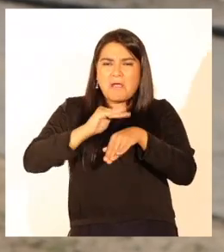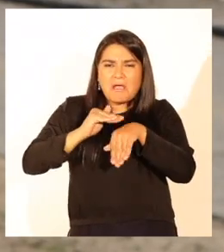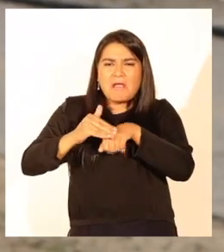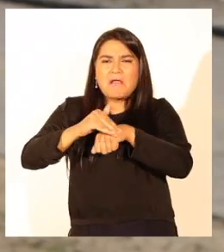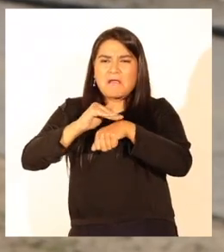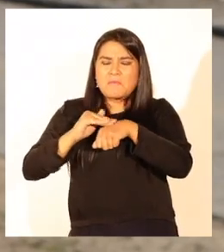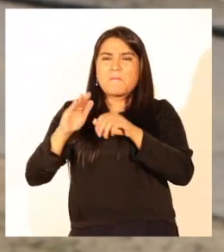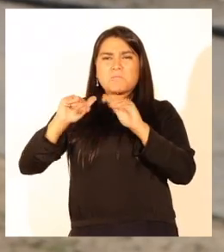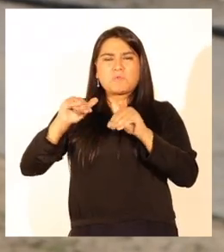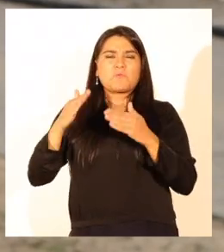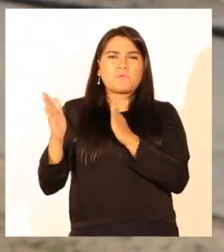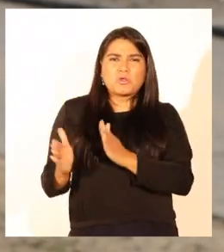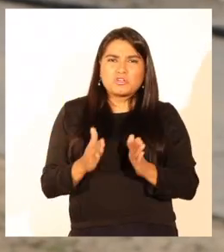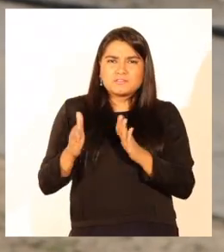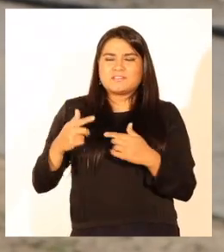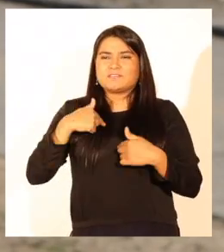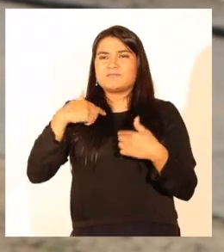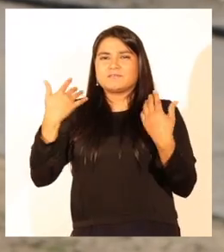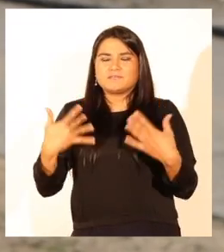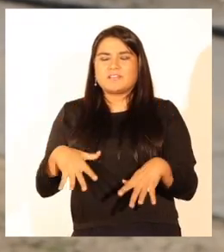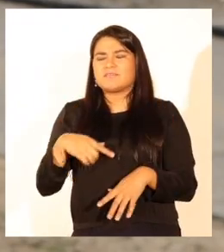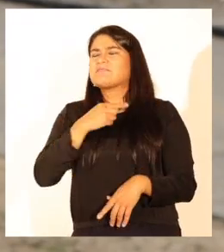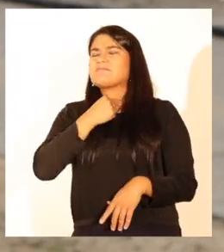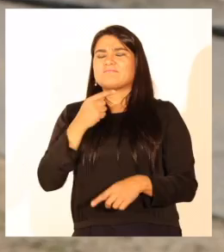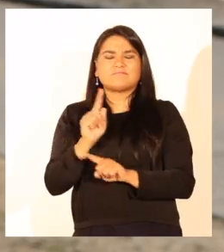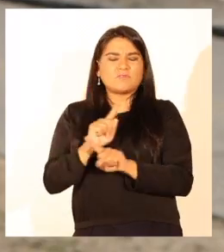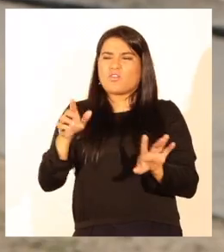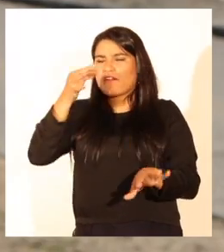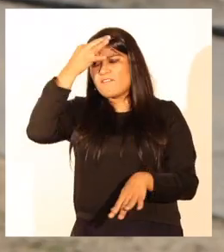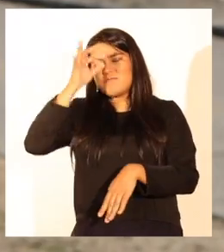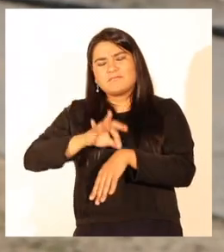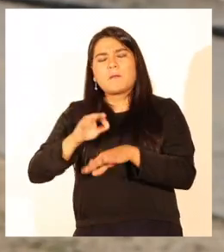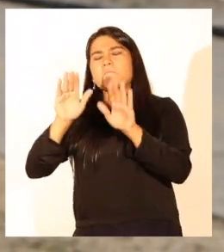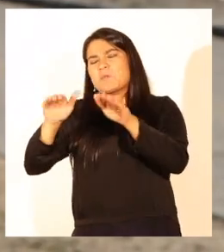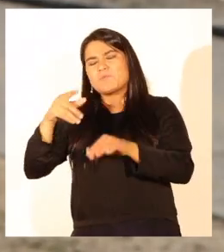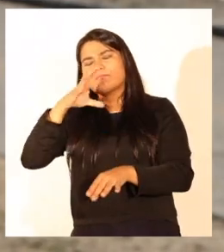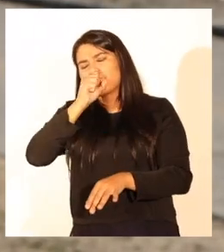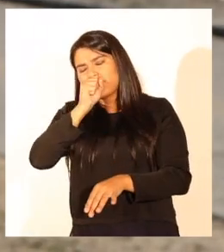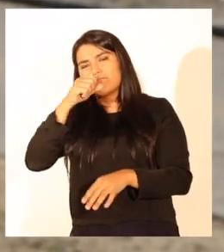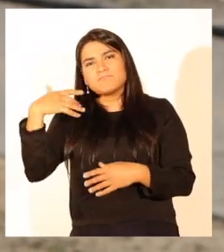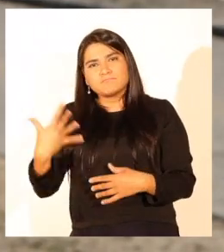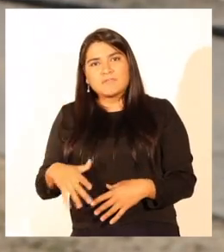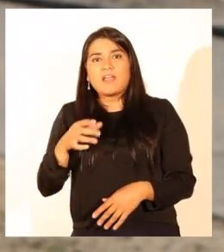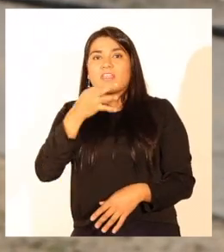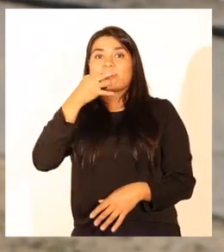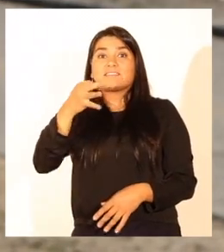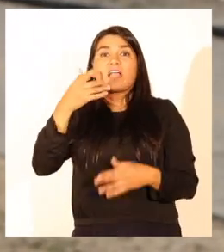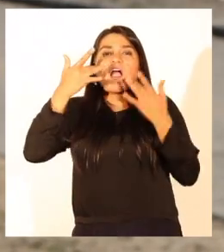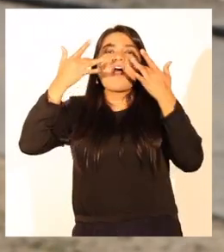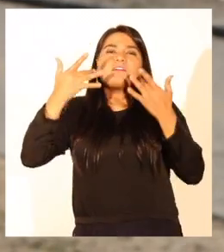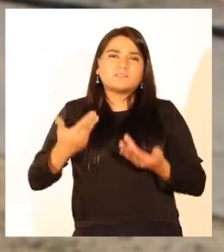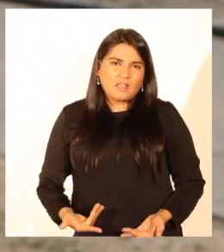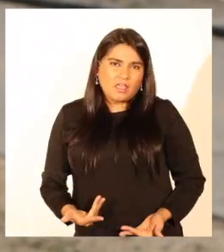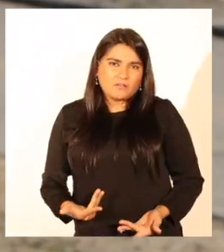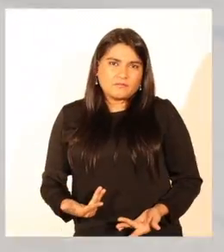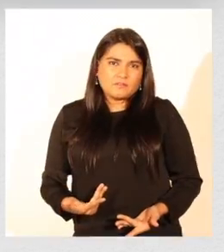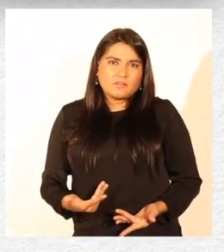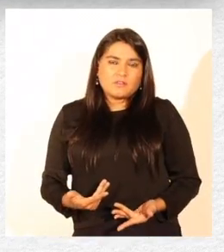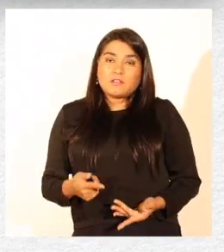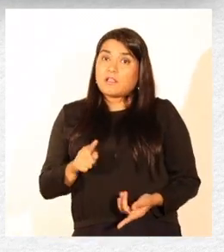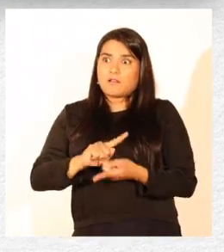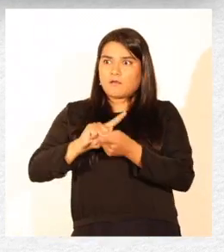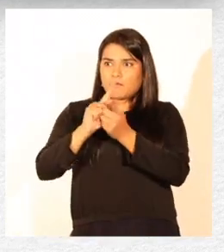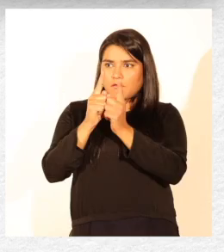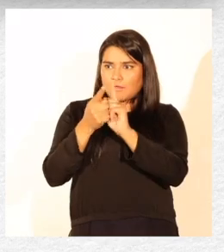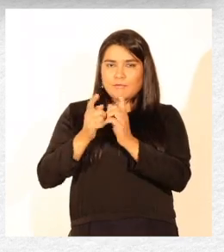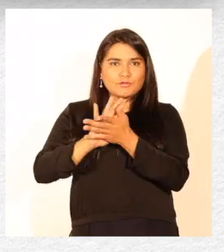curaciones, voy a seguir con el mismo proceso. Ya está resignado a su enfermedad, la cual ya él me decía que estaba cansado. Y ha